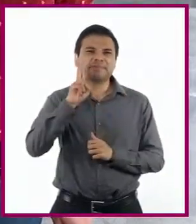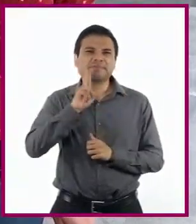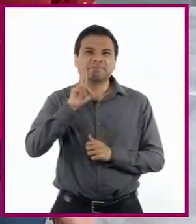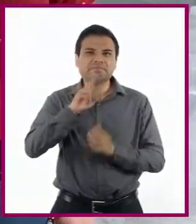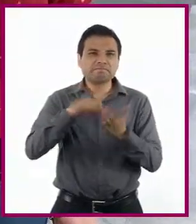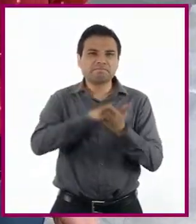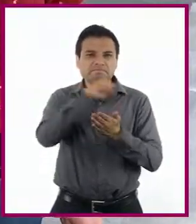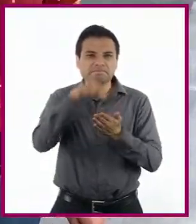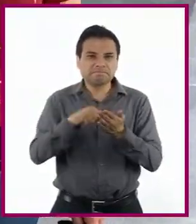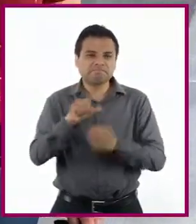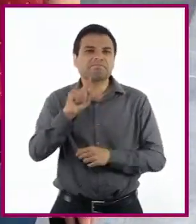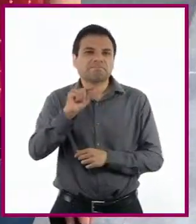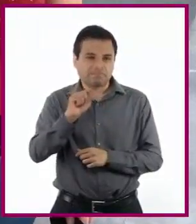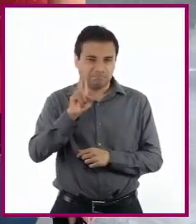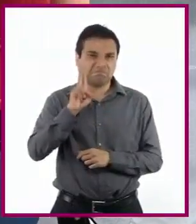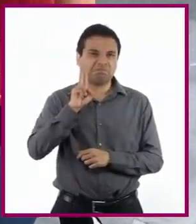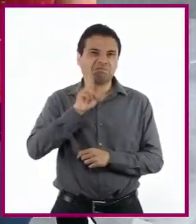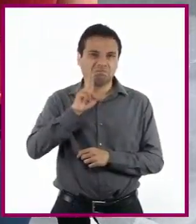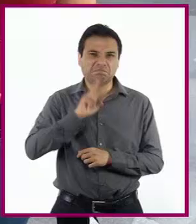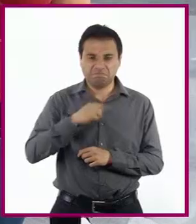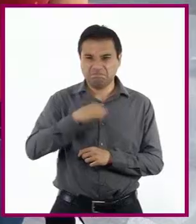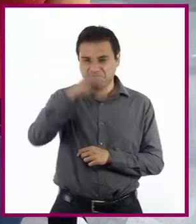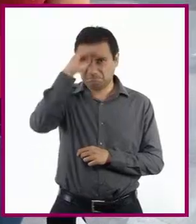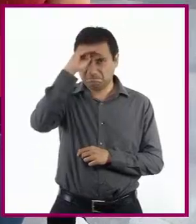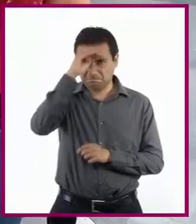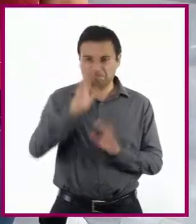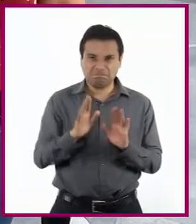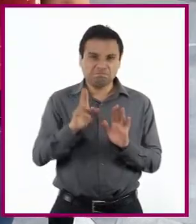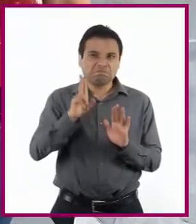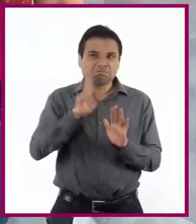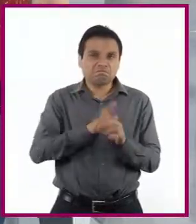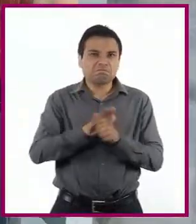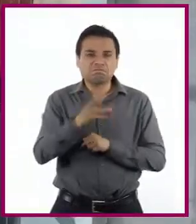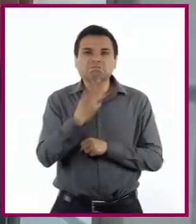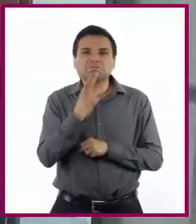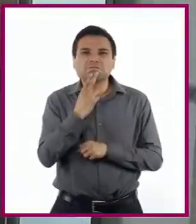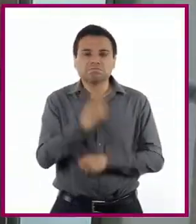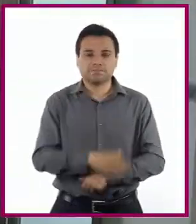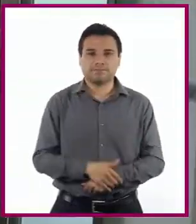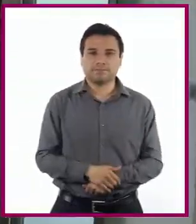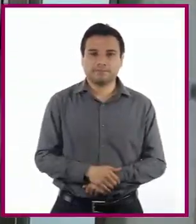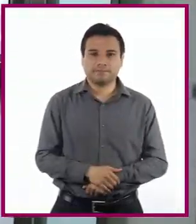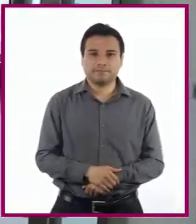lugares En el Museo de Arte Popular Que nos puedan servir Para hacerlo